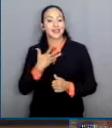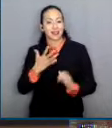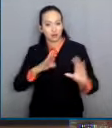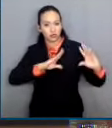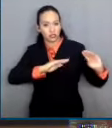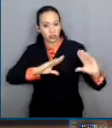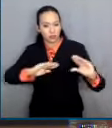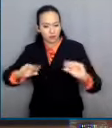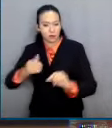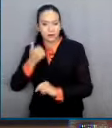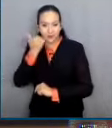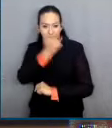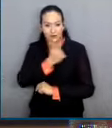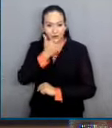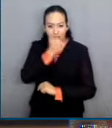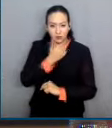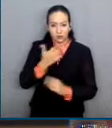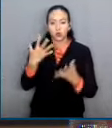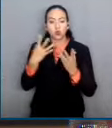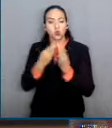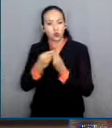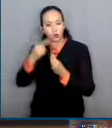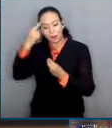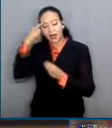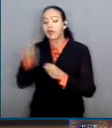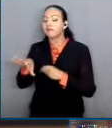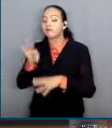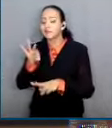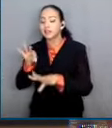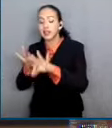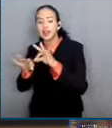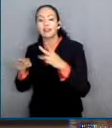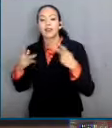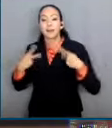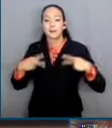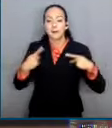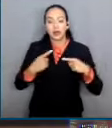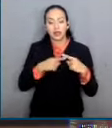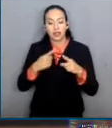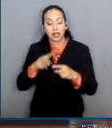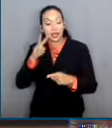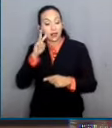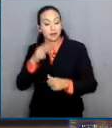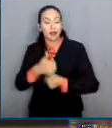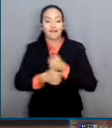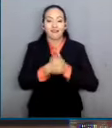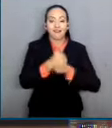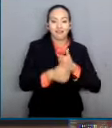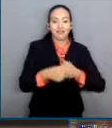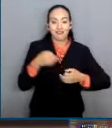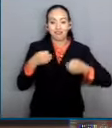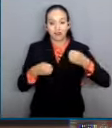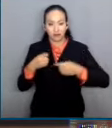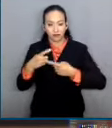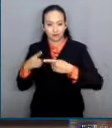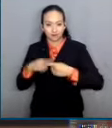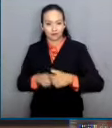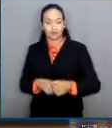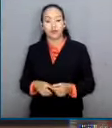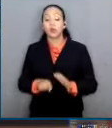de los procesos de selección de las diferentes categorías que integran la carrera judicial. Es decir, si bien